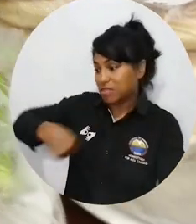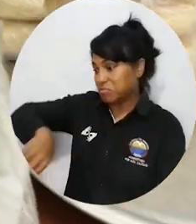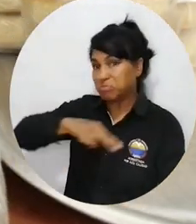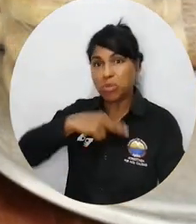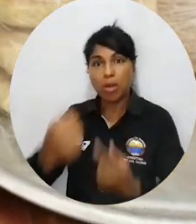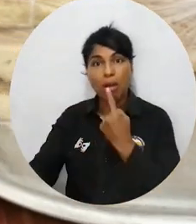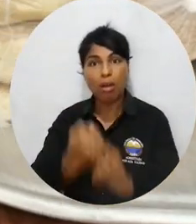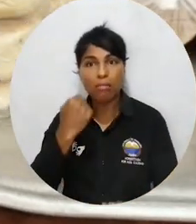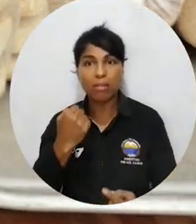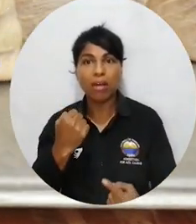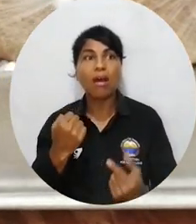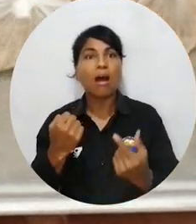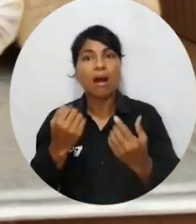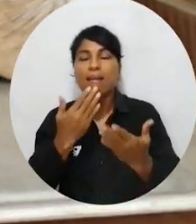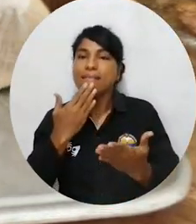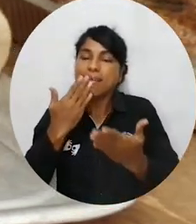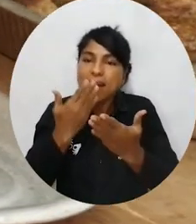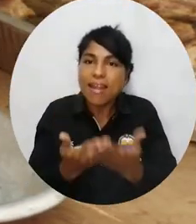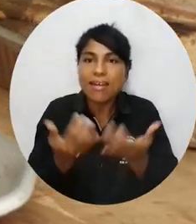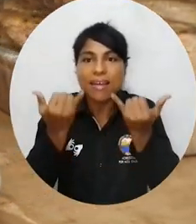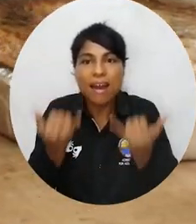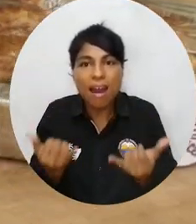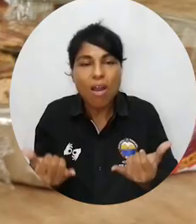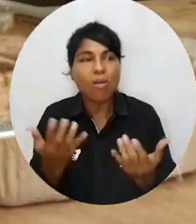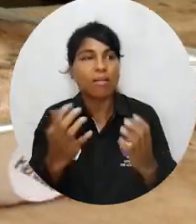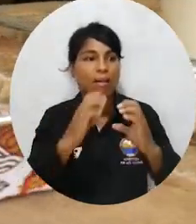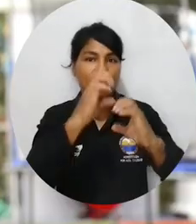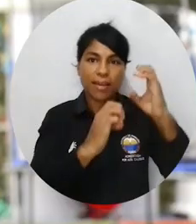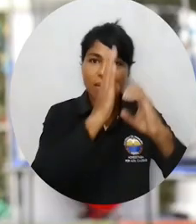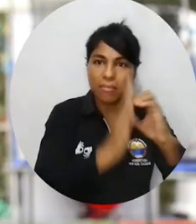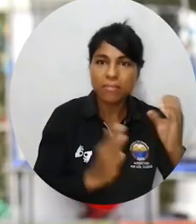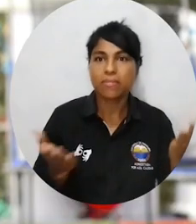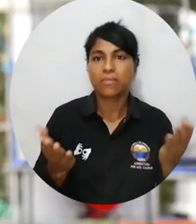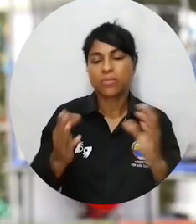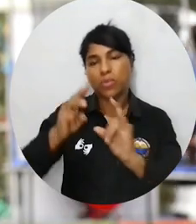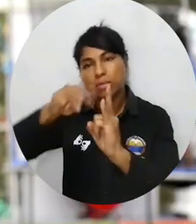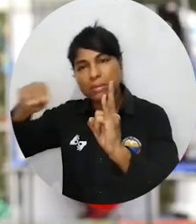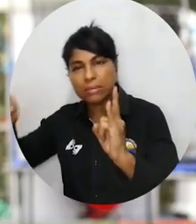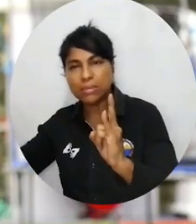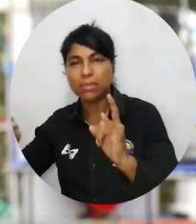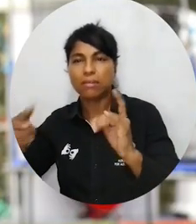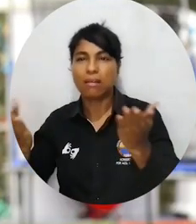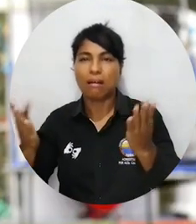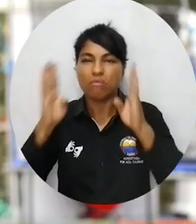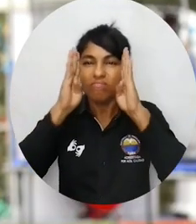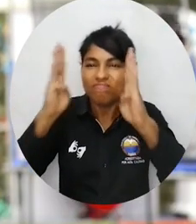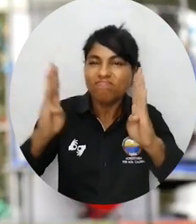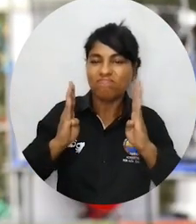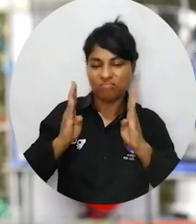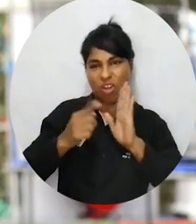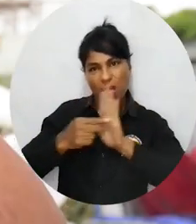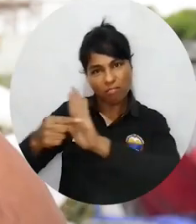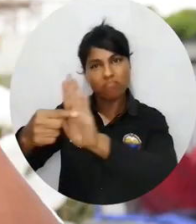personas totalmente olvidadas y gracias a las institucionalidades, hoy como son Cámara de Comercio y Universidad del Magdalena, hoy